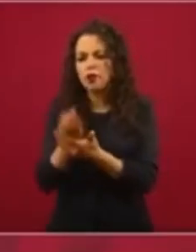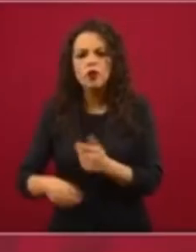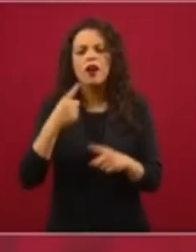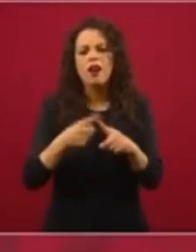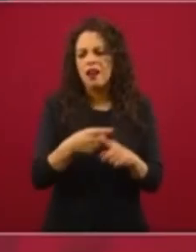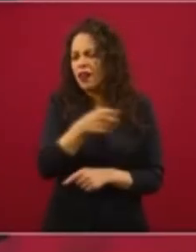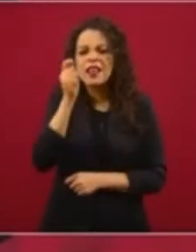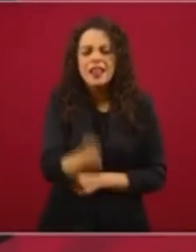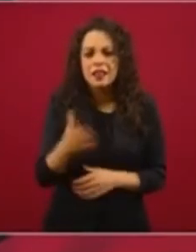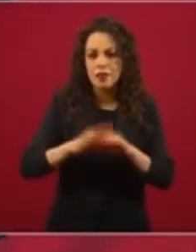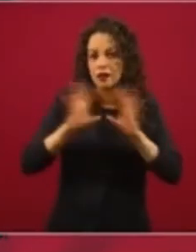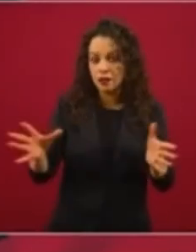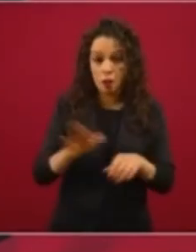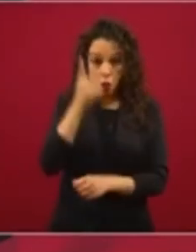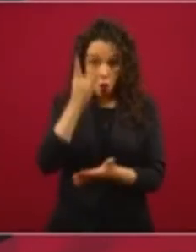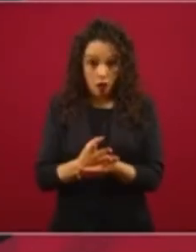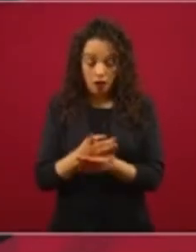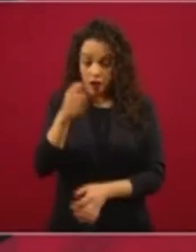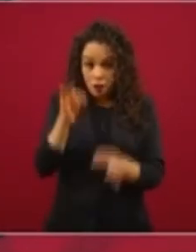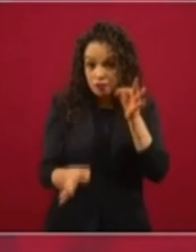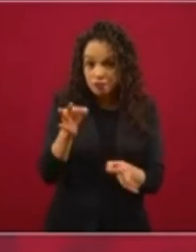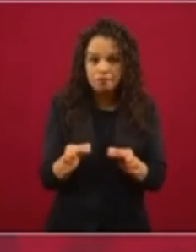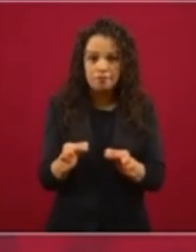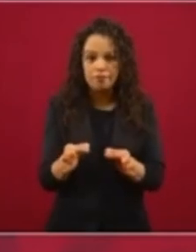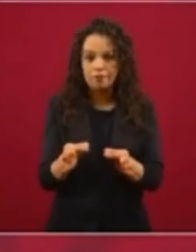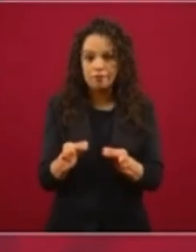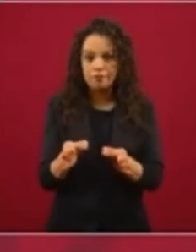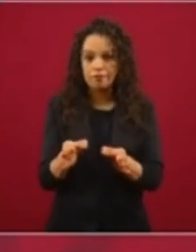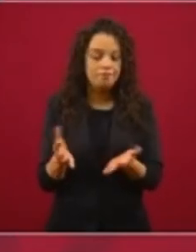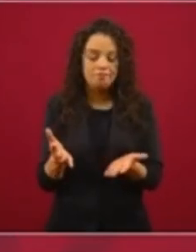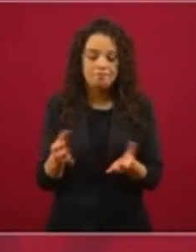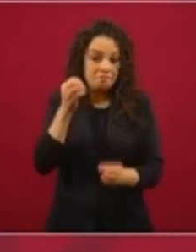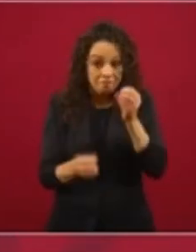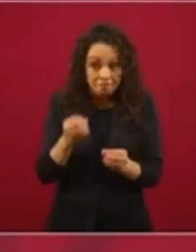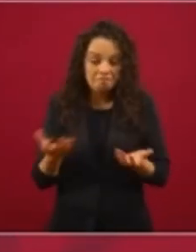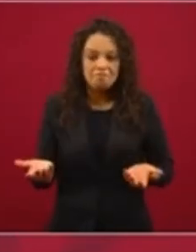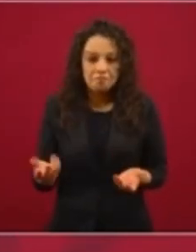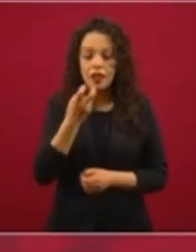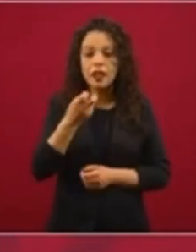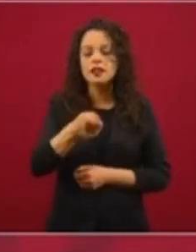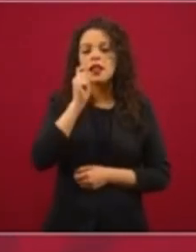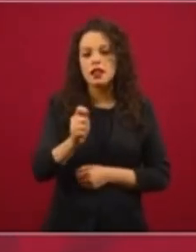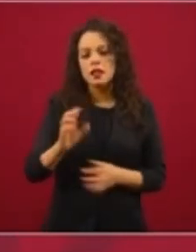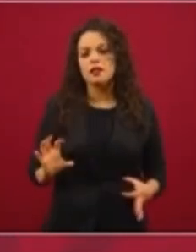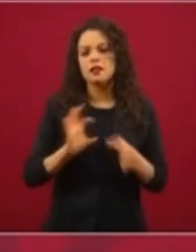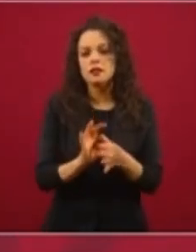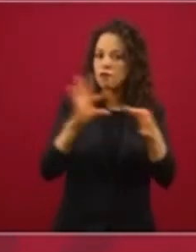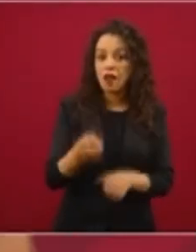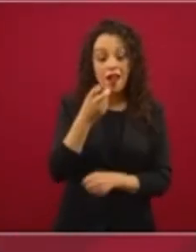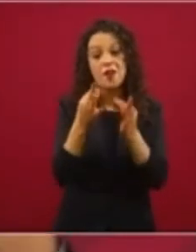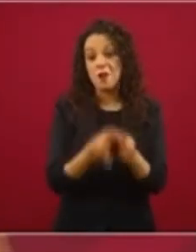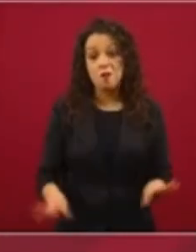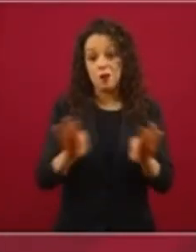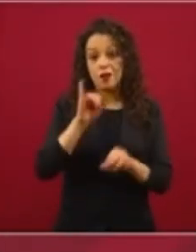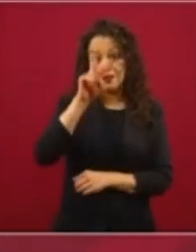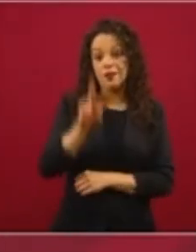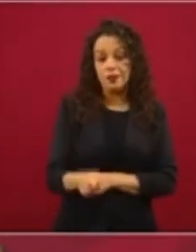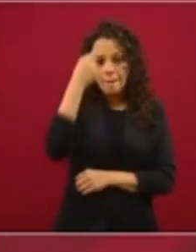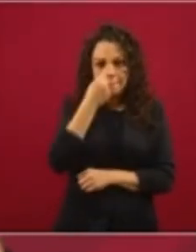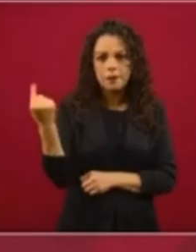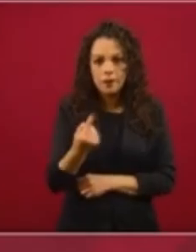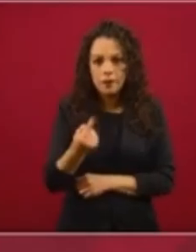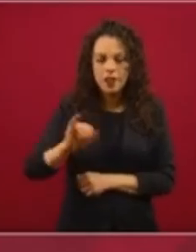nada más jurídico o de tribunales. Es un asunto que tiene que ver con la moral pública, para que nunca más